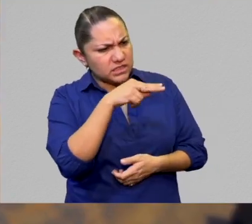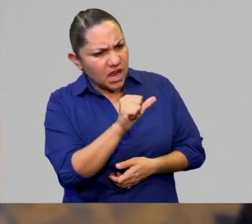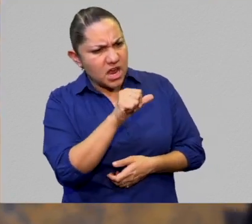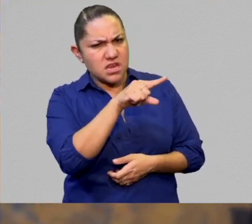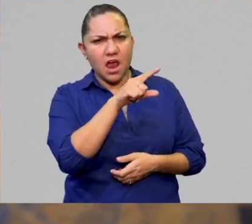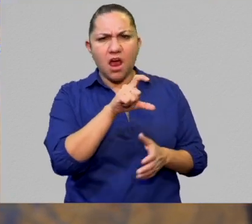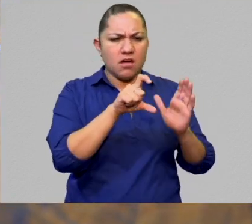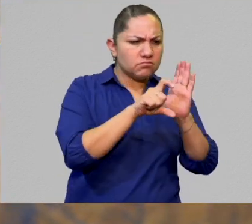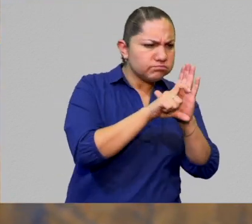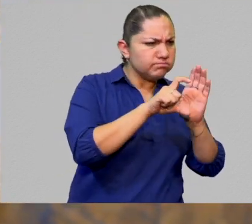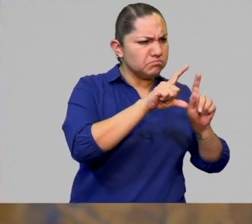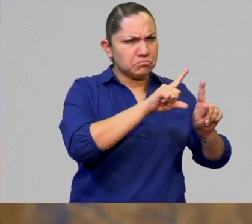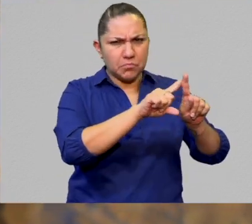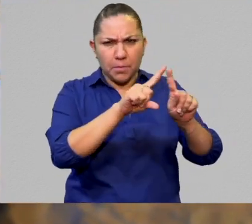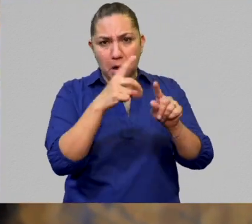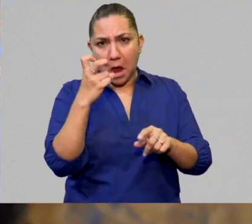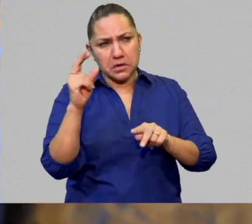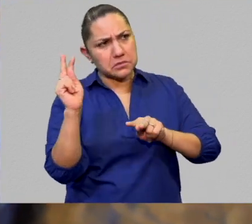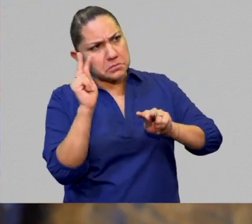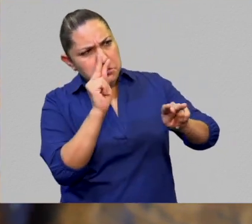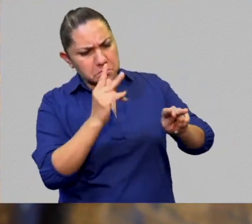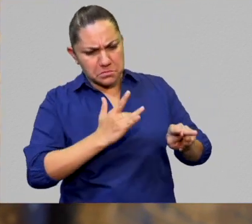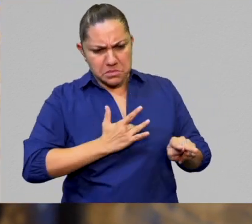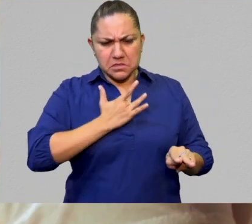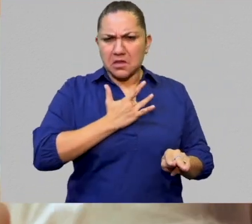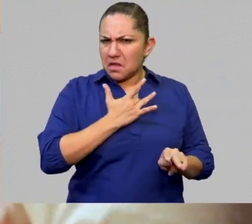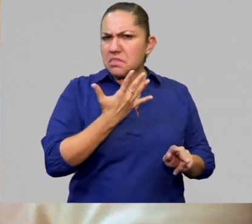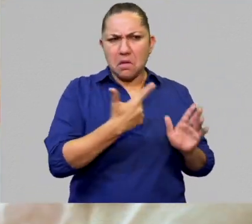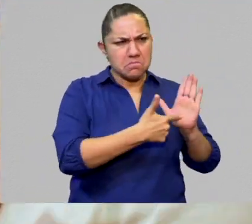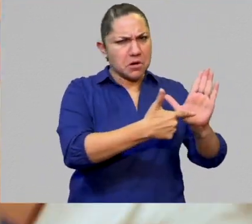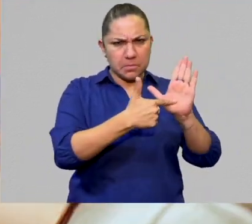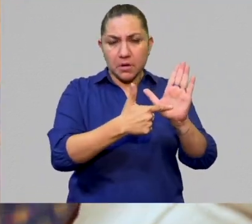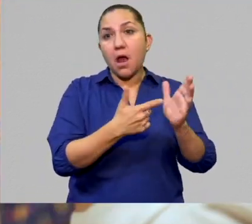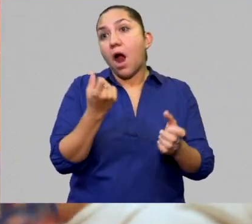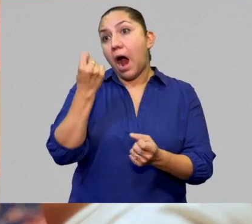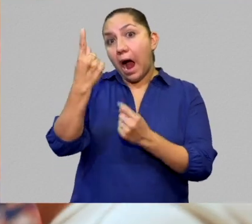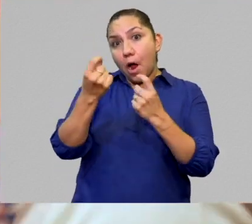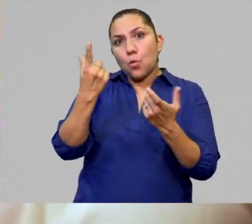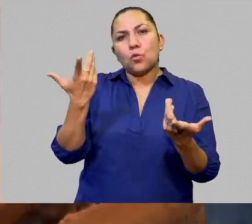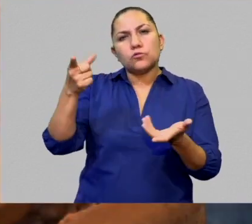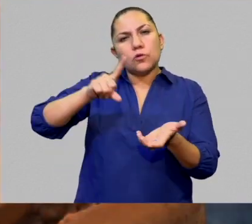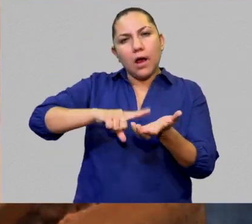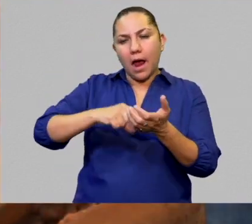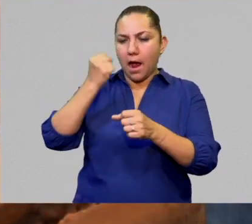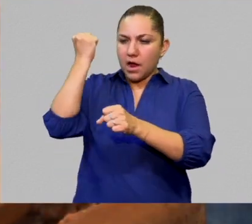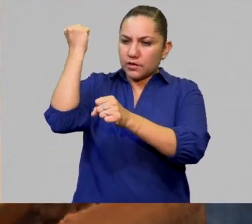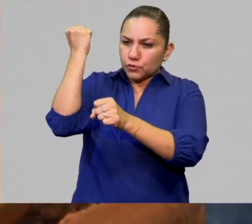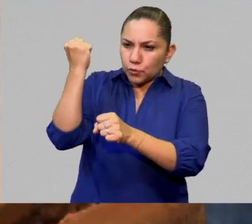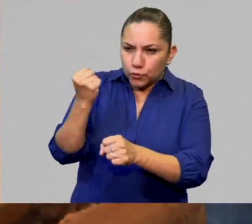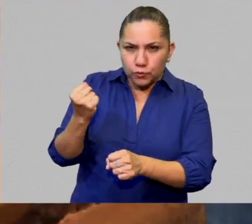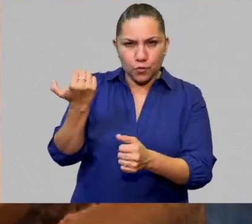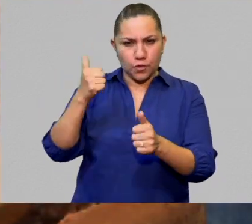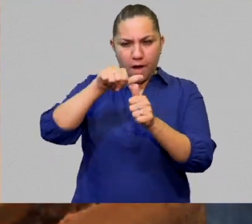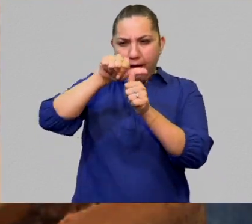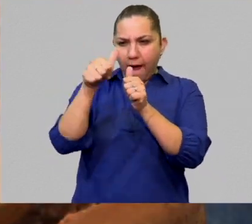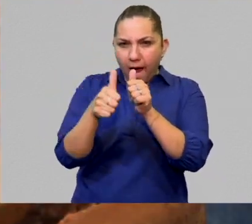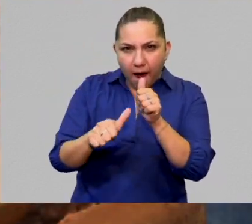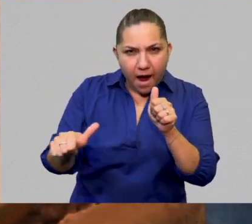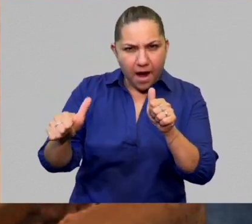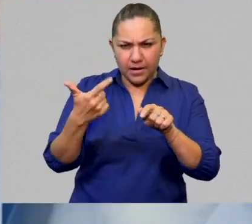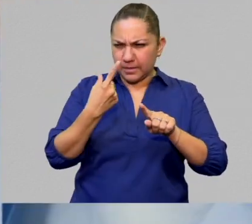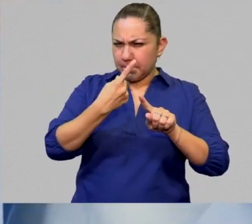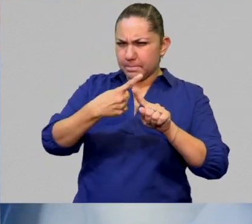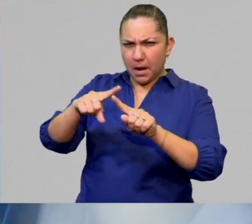escuchan, se ven y se sienten. Algunas son creadas como la pintura o esculpidas como la cerámica y las artes